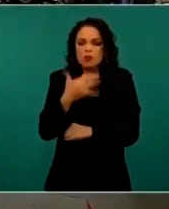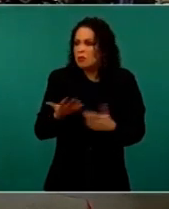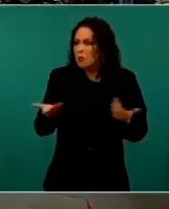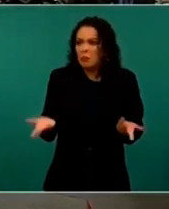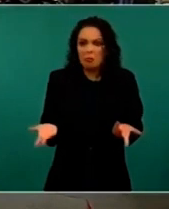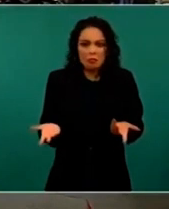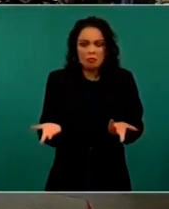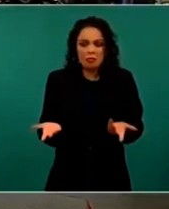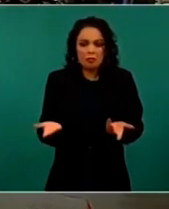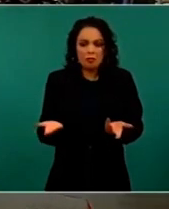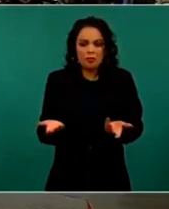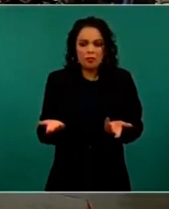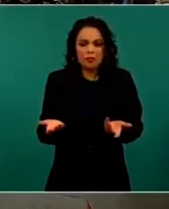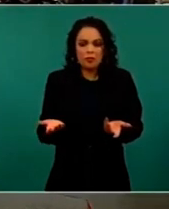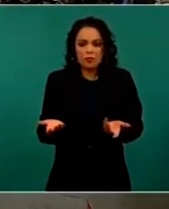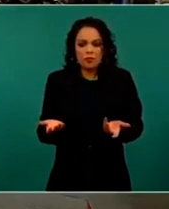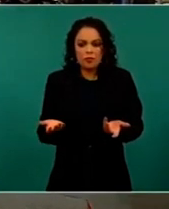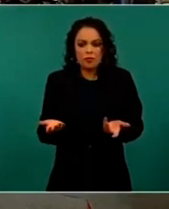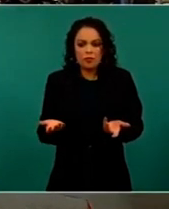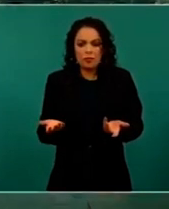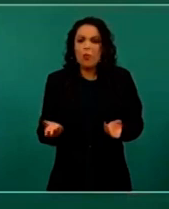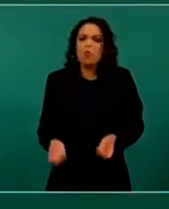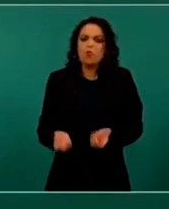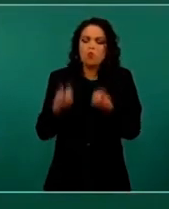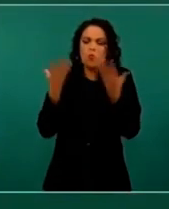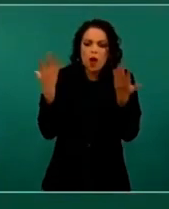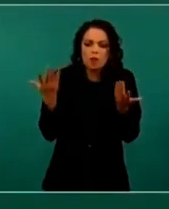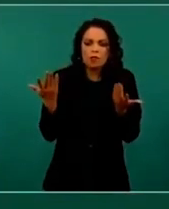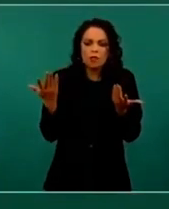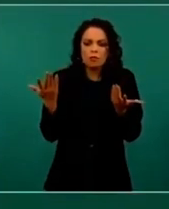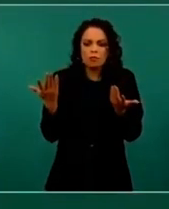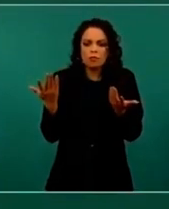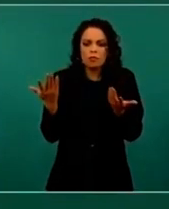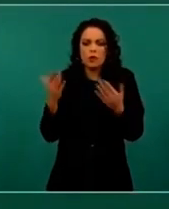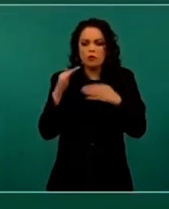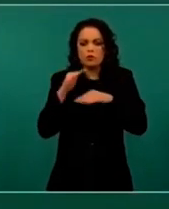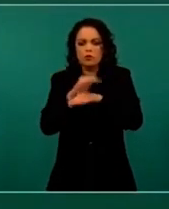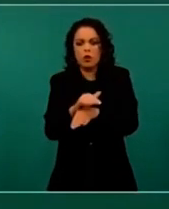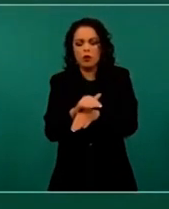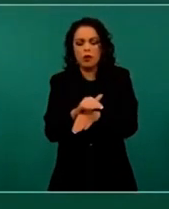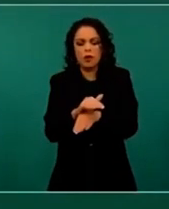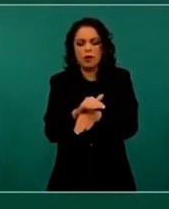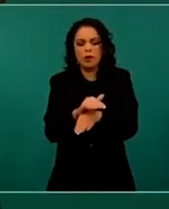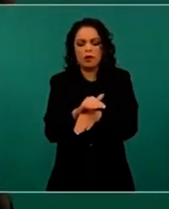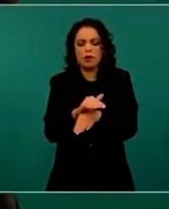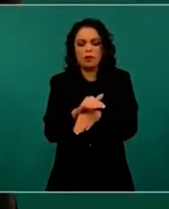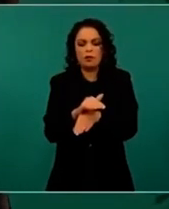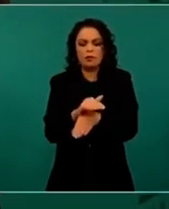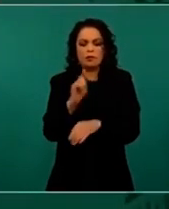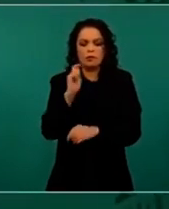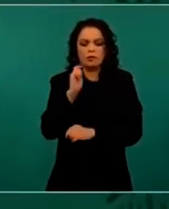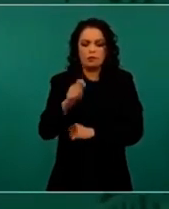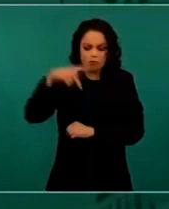¿Cuántos tratados, libros, ensayos sobre la entrega de